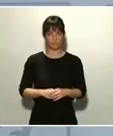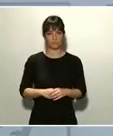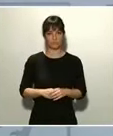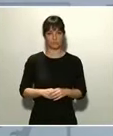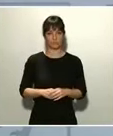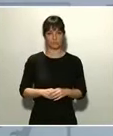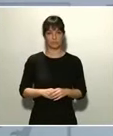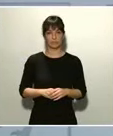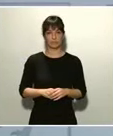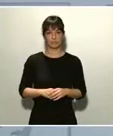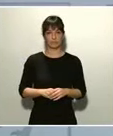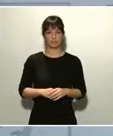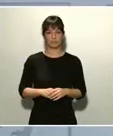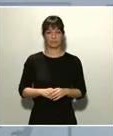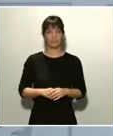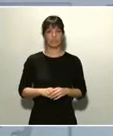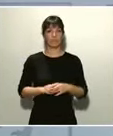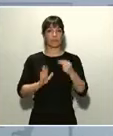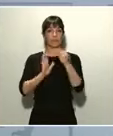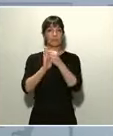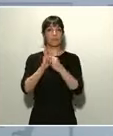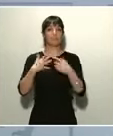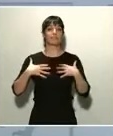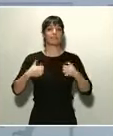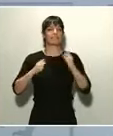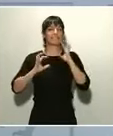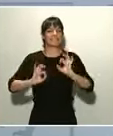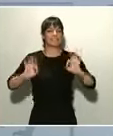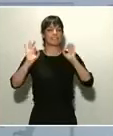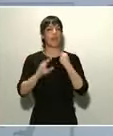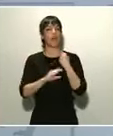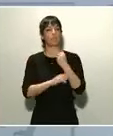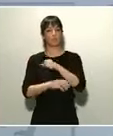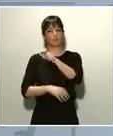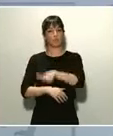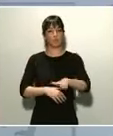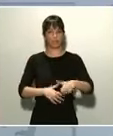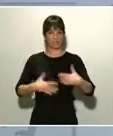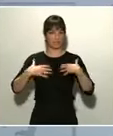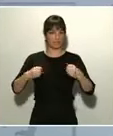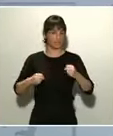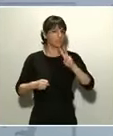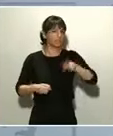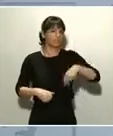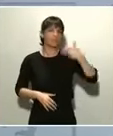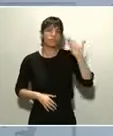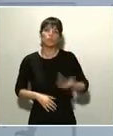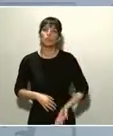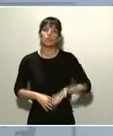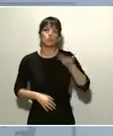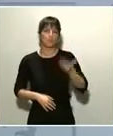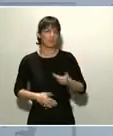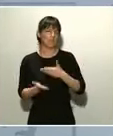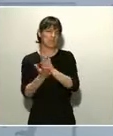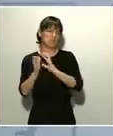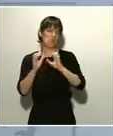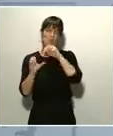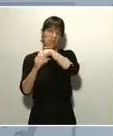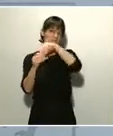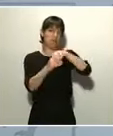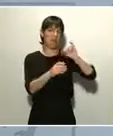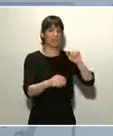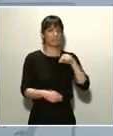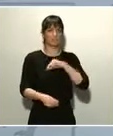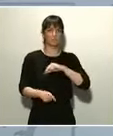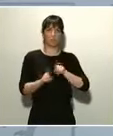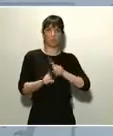Sobre las medidas sanitarias excepcionales y el apoyo al personal sanitario, que es algo fundamental y que están todos los medios de comunicación y lo sentimos como propio desde el